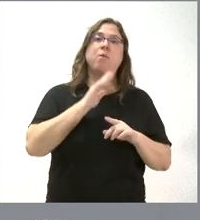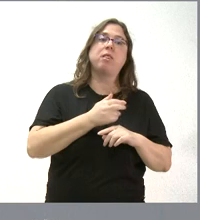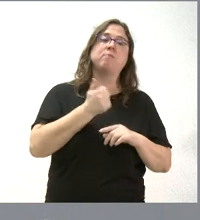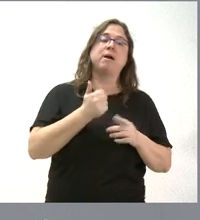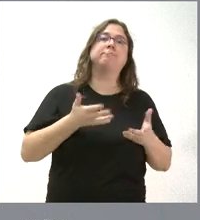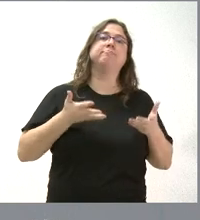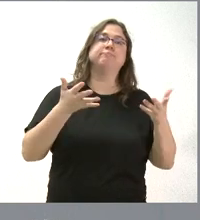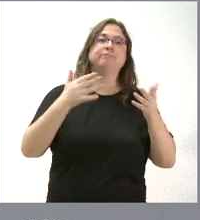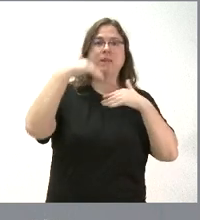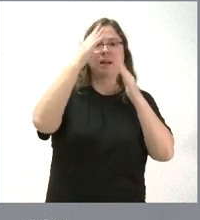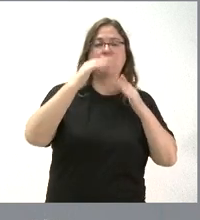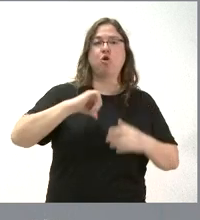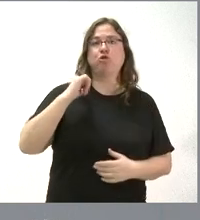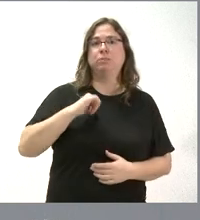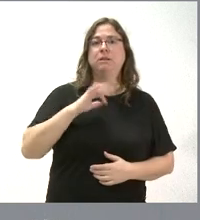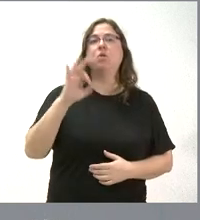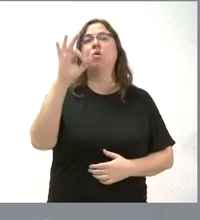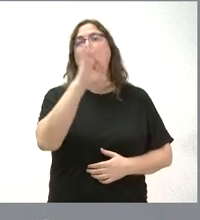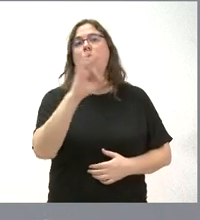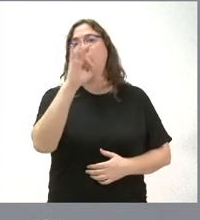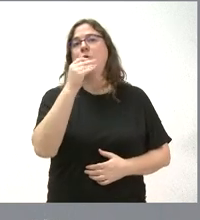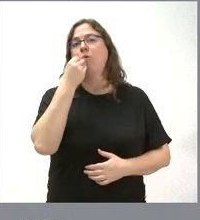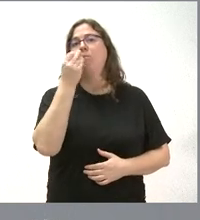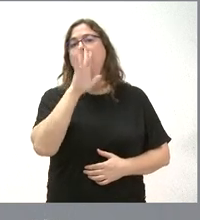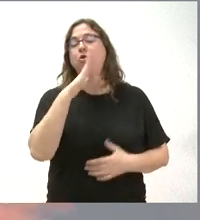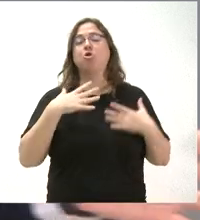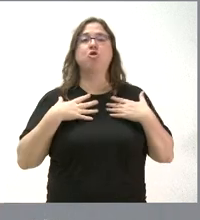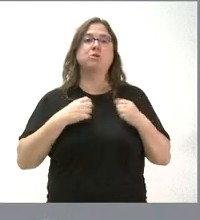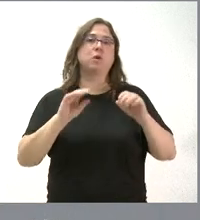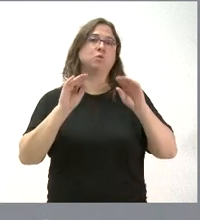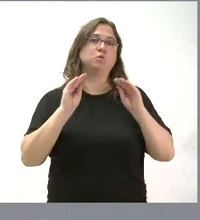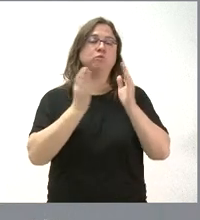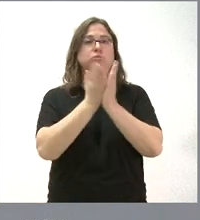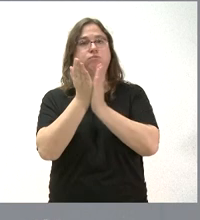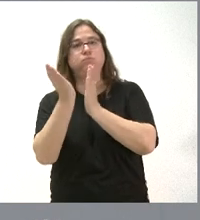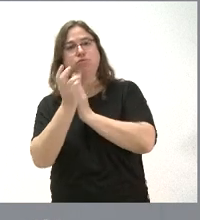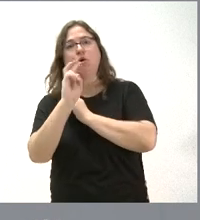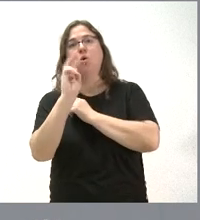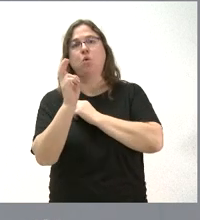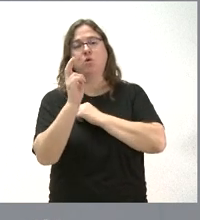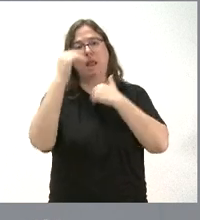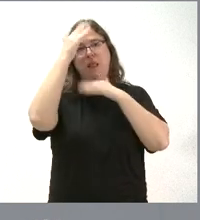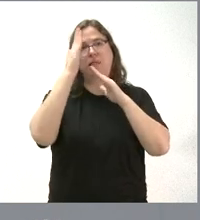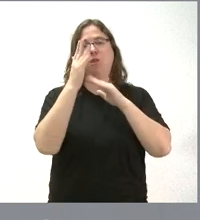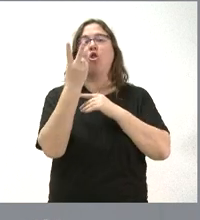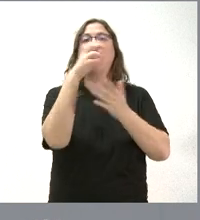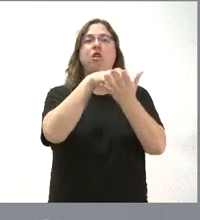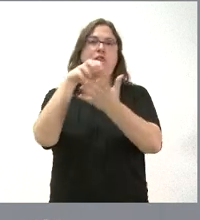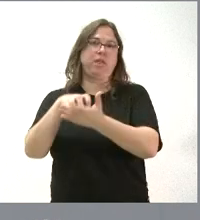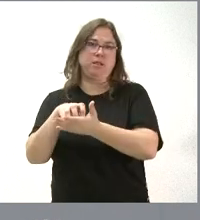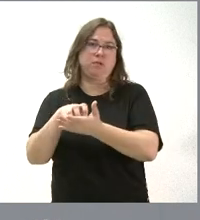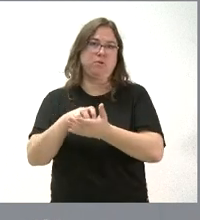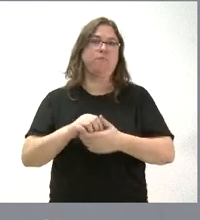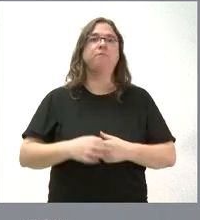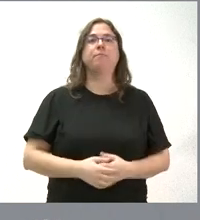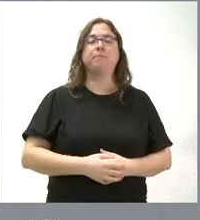prestando la atención en el hospital o es más oportuno para la salud de las personas, pues a lo mejor diversificar o no esa atención en dos centros, en el hospital y en dos